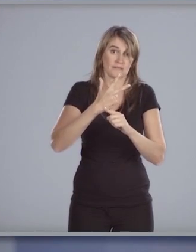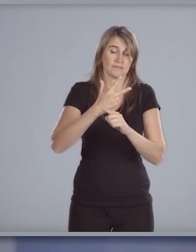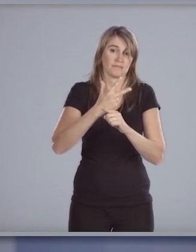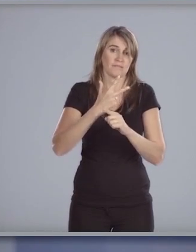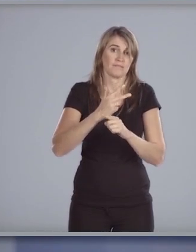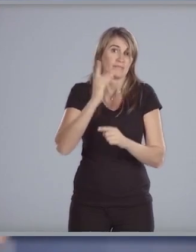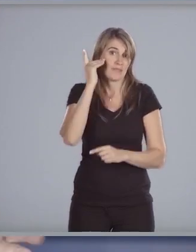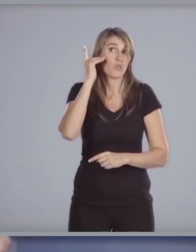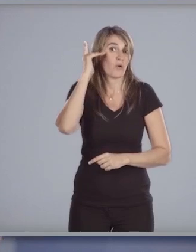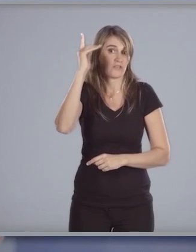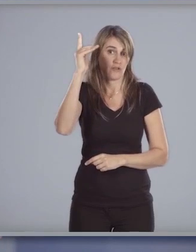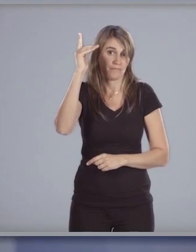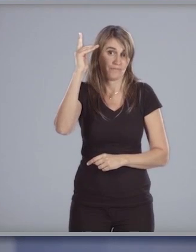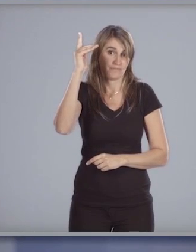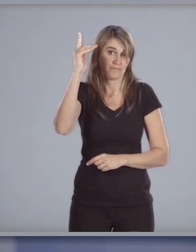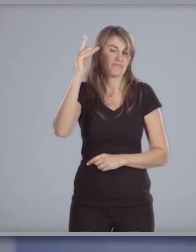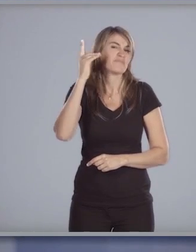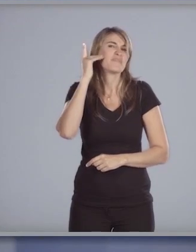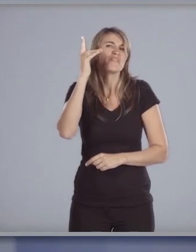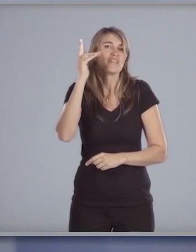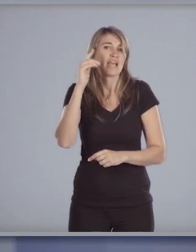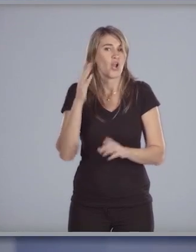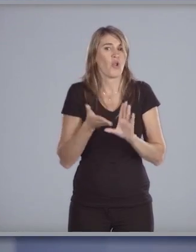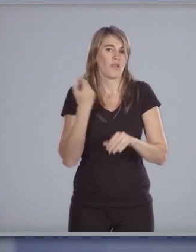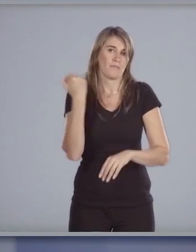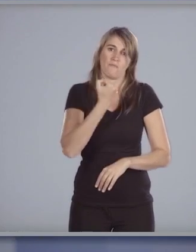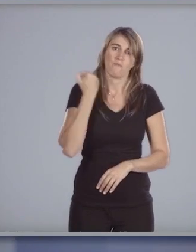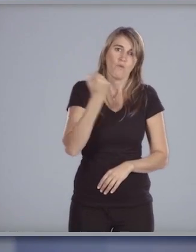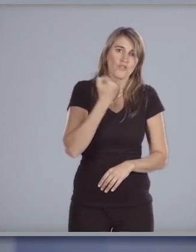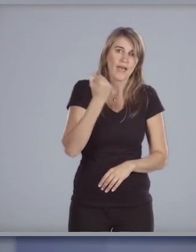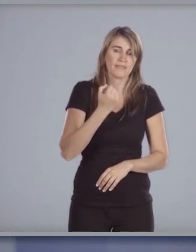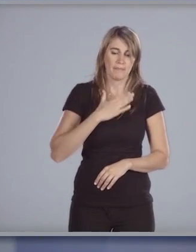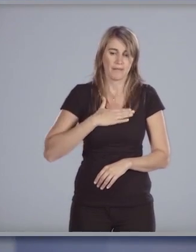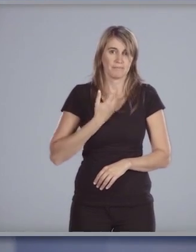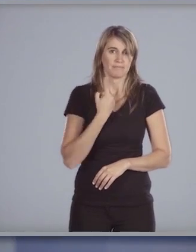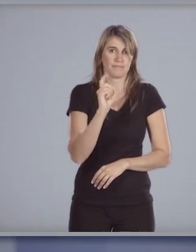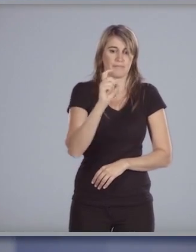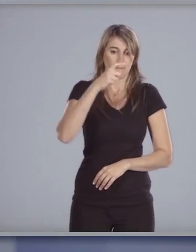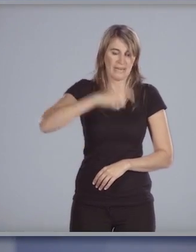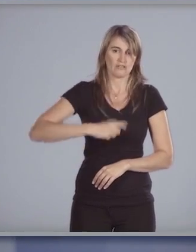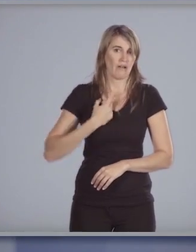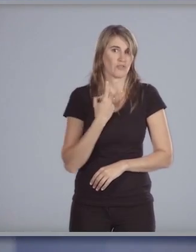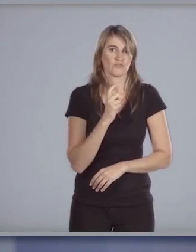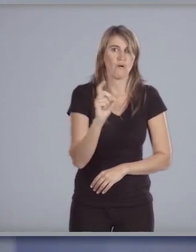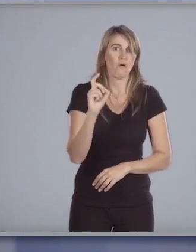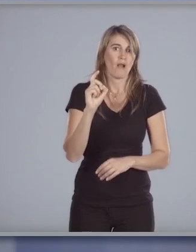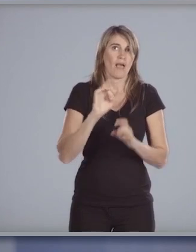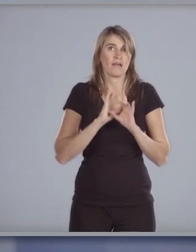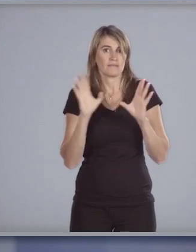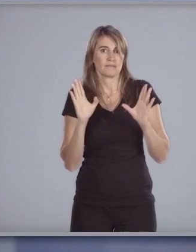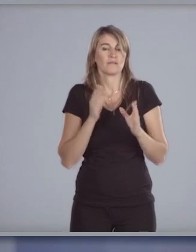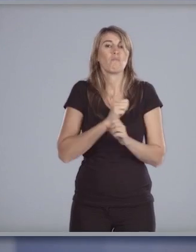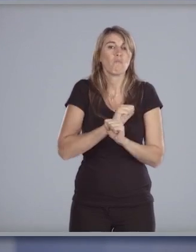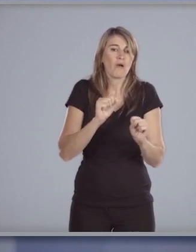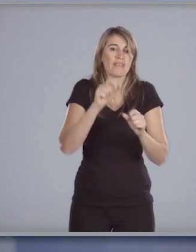la educación la educación es condición fundamental para la autonomía personal y la convivencia